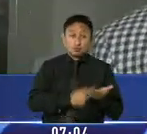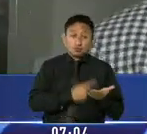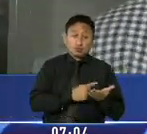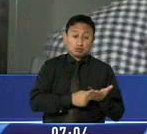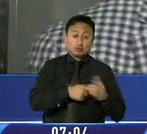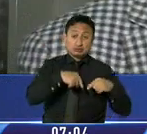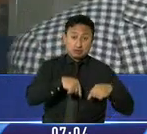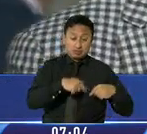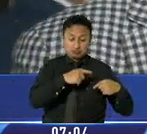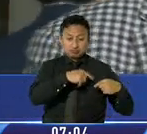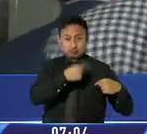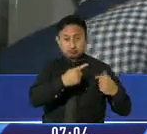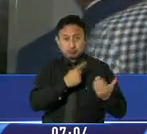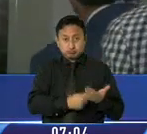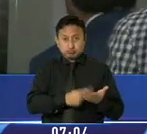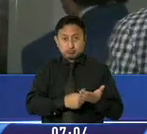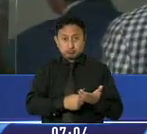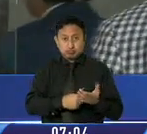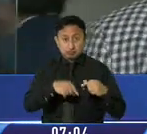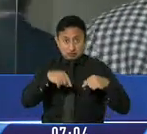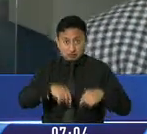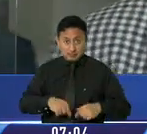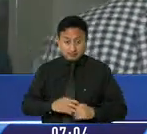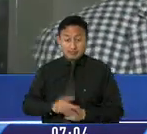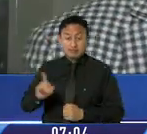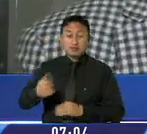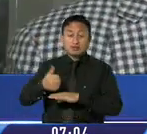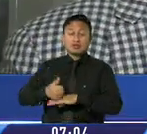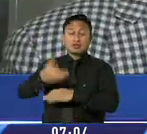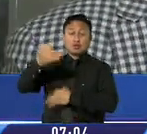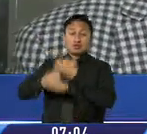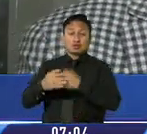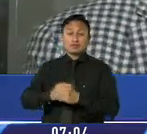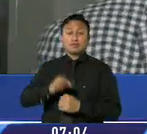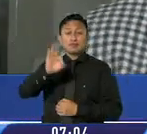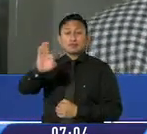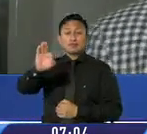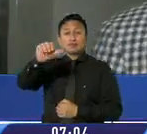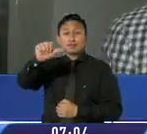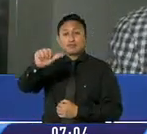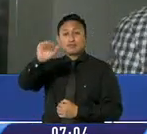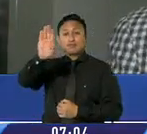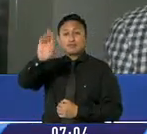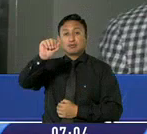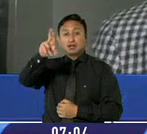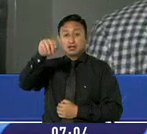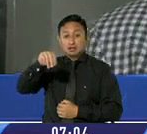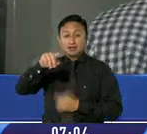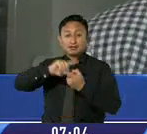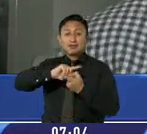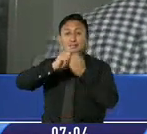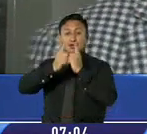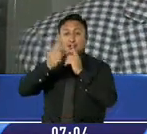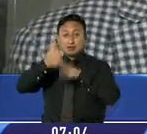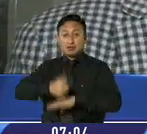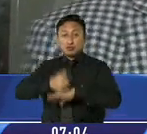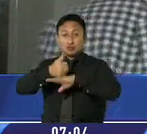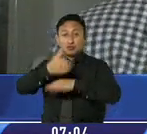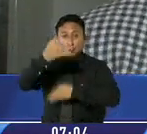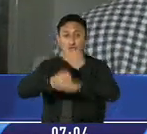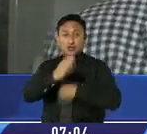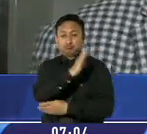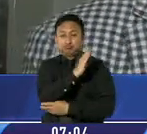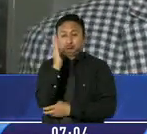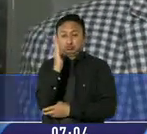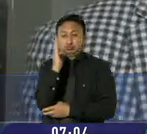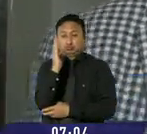se llevó en los días de audiencia y juzgamiento es que el juez Favara buscó migrar del rol de un juez garantista al